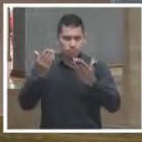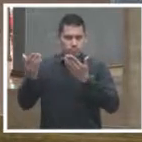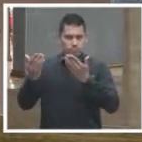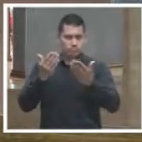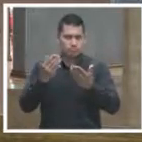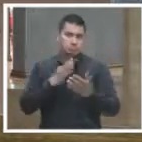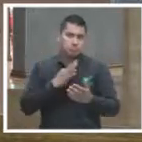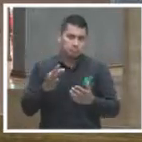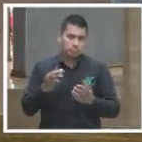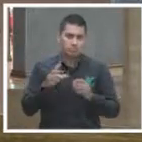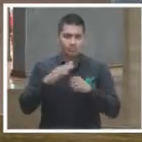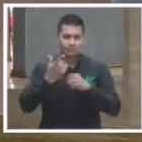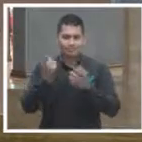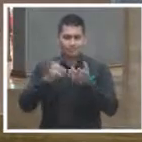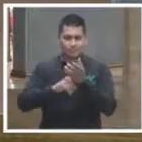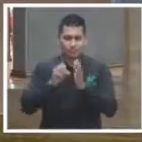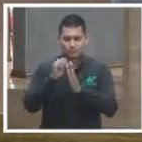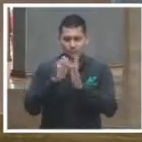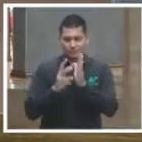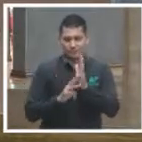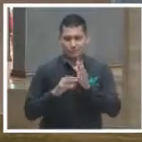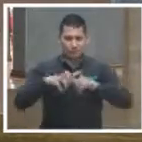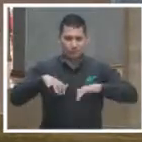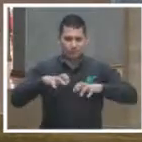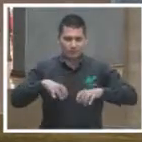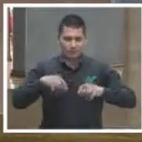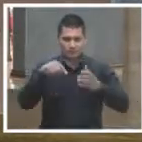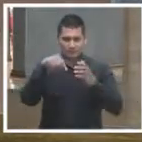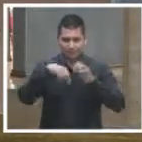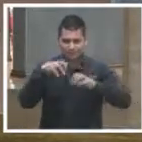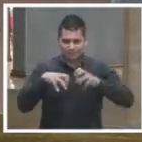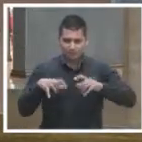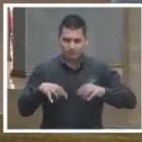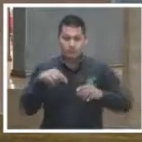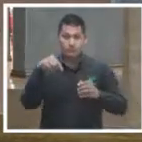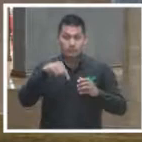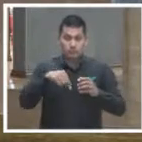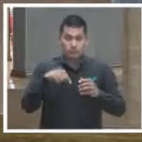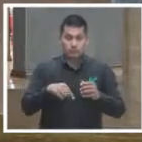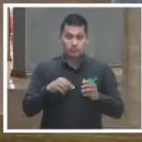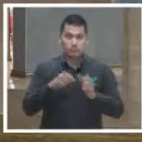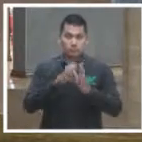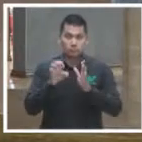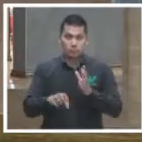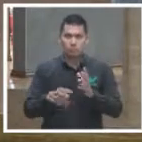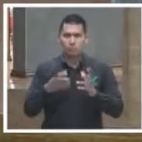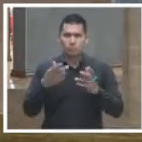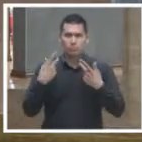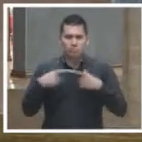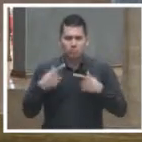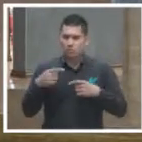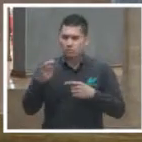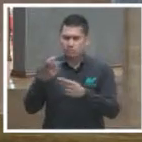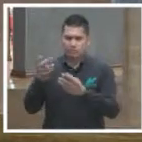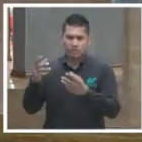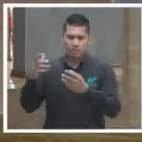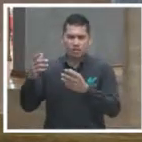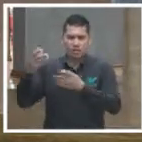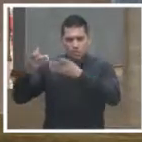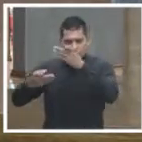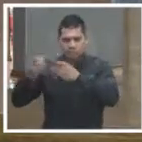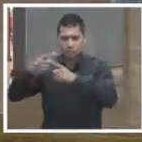este software cualquier persona teniendo acceso a los hechos a la información jurídica relevante